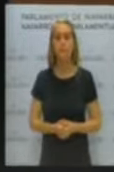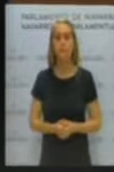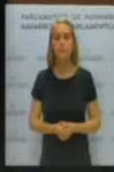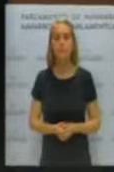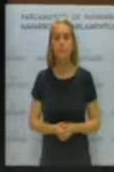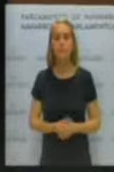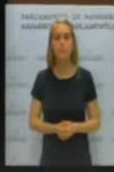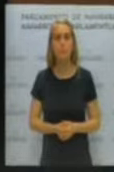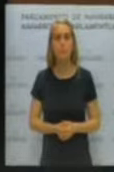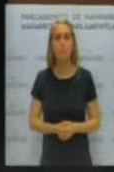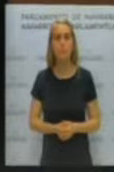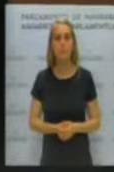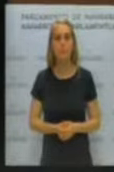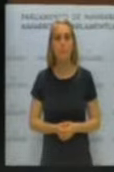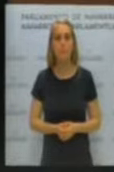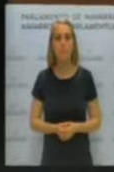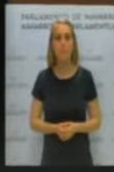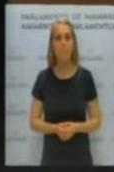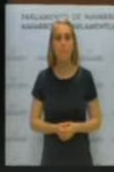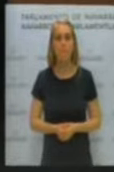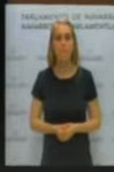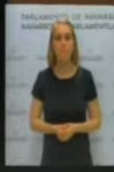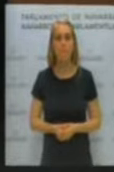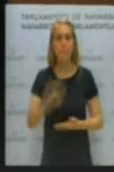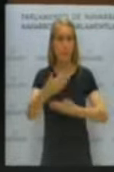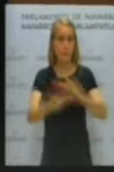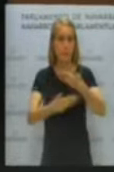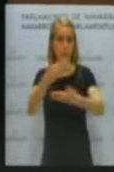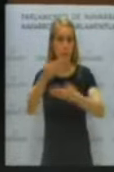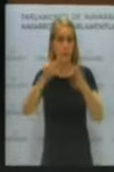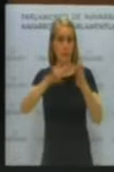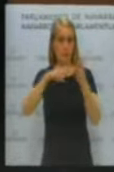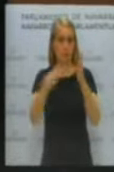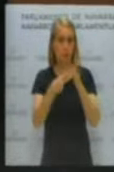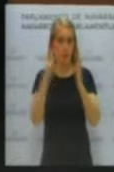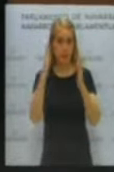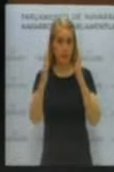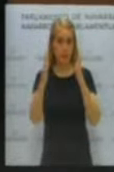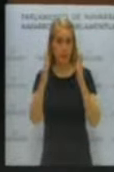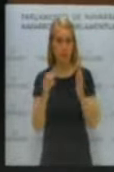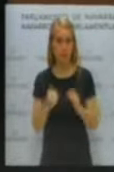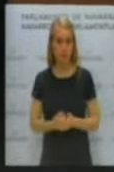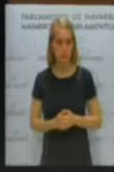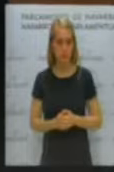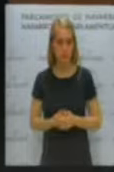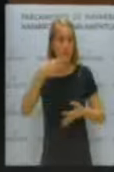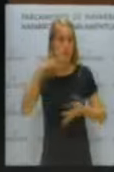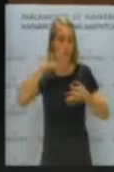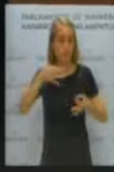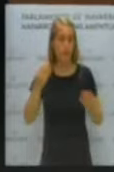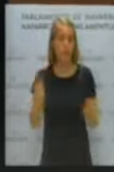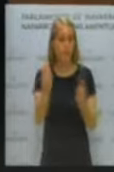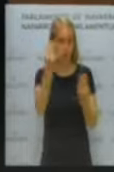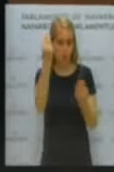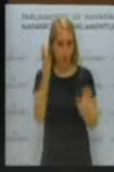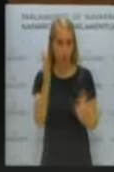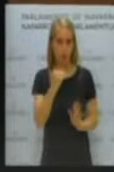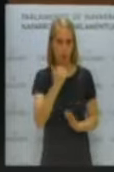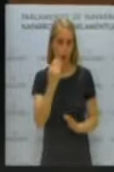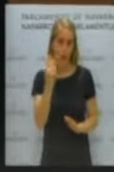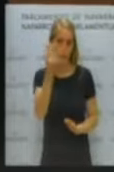En el trámite de enmiendas, es cierto, se ha mejorado algo, se ha